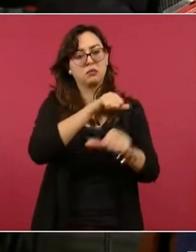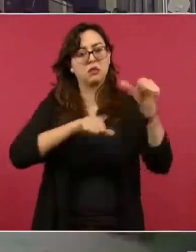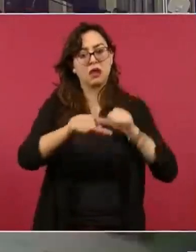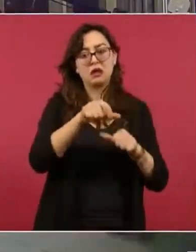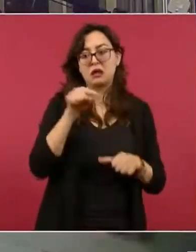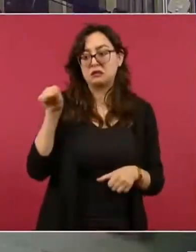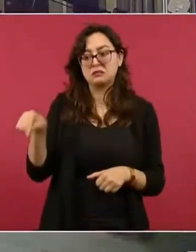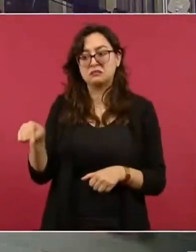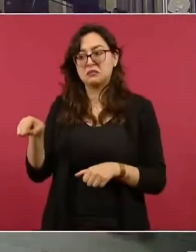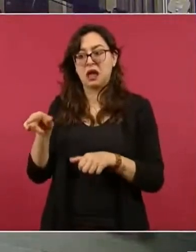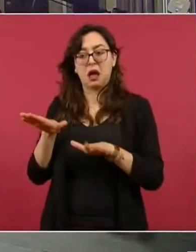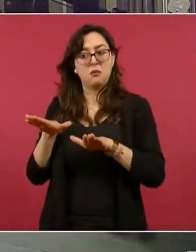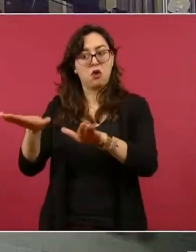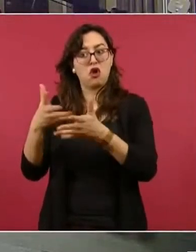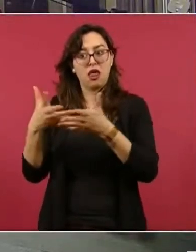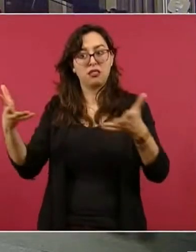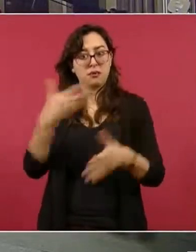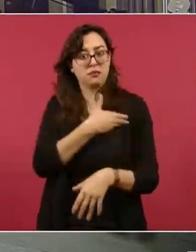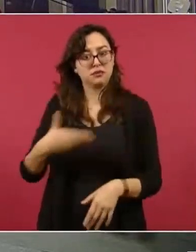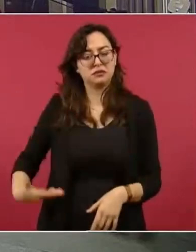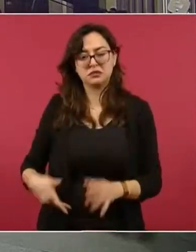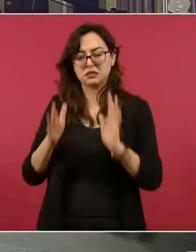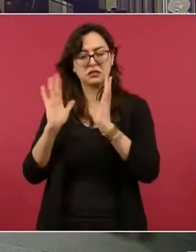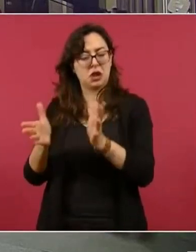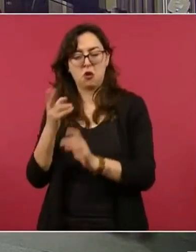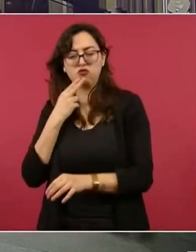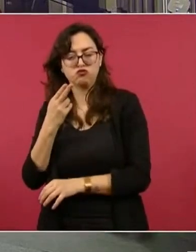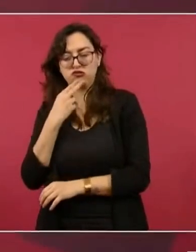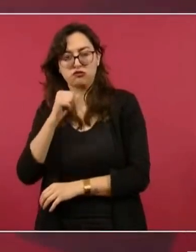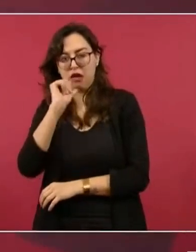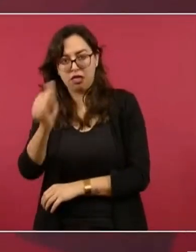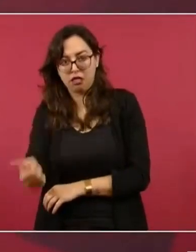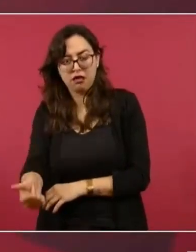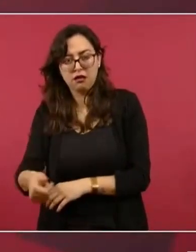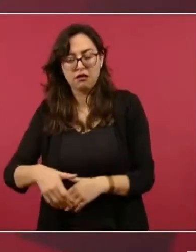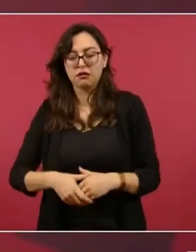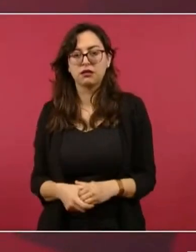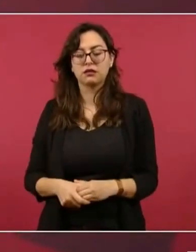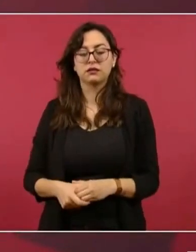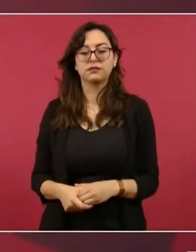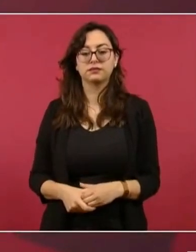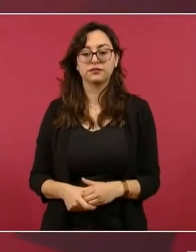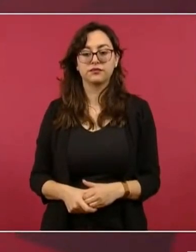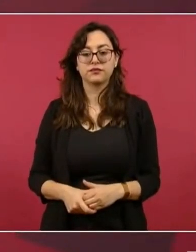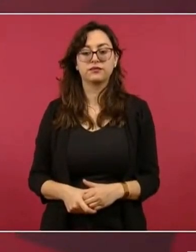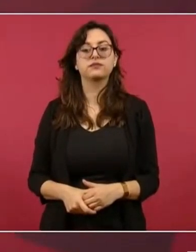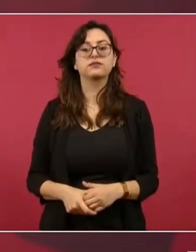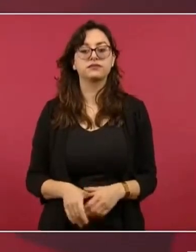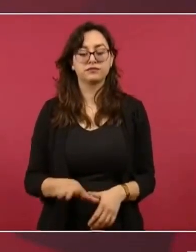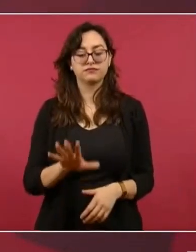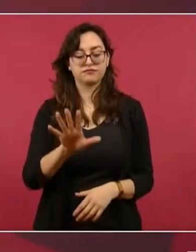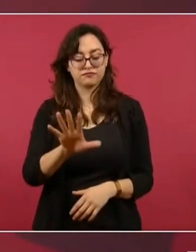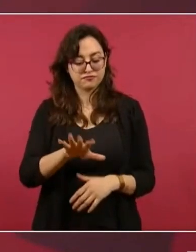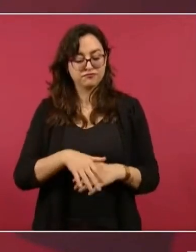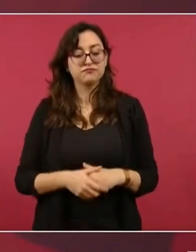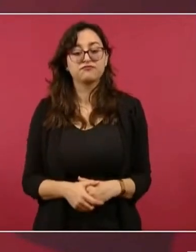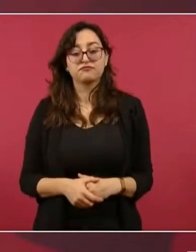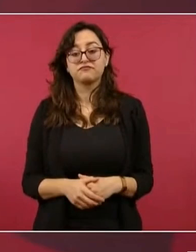presidente. Bueno, primero lo de Aeromar, pues podemos decir que